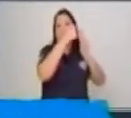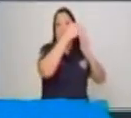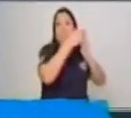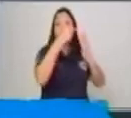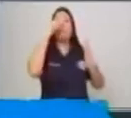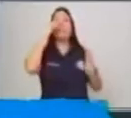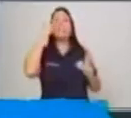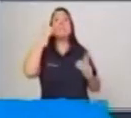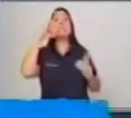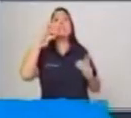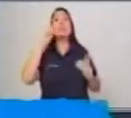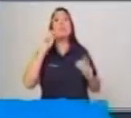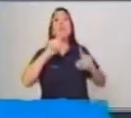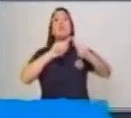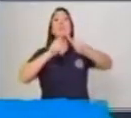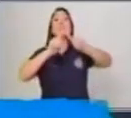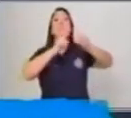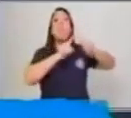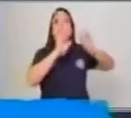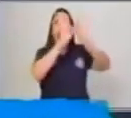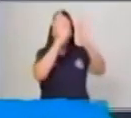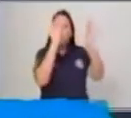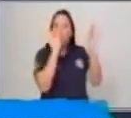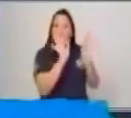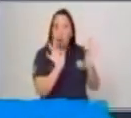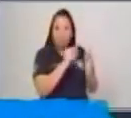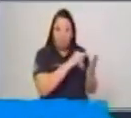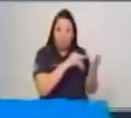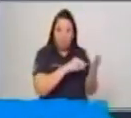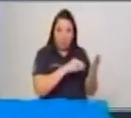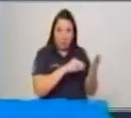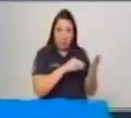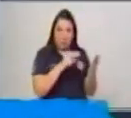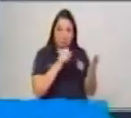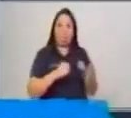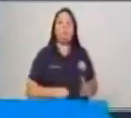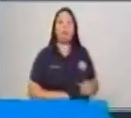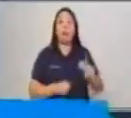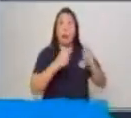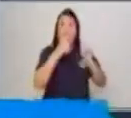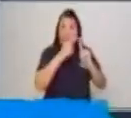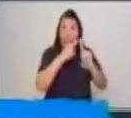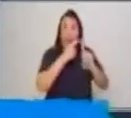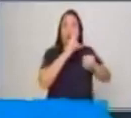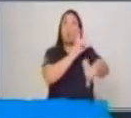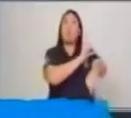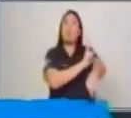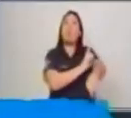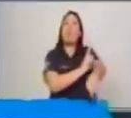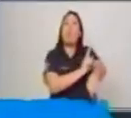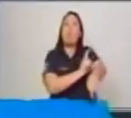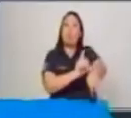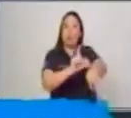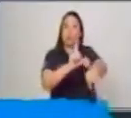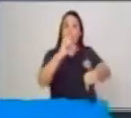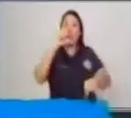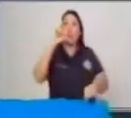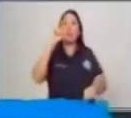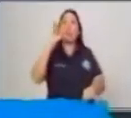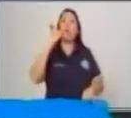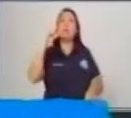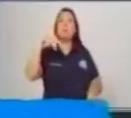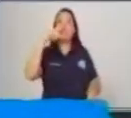Los tipos de narración, que hay varios, yo sé que a ustedes les encantan. Uno de ellos es el cuento. En el cuento podemos tomar como